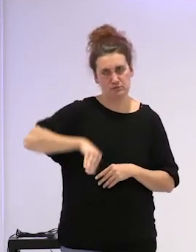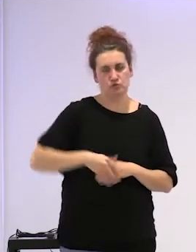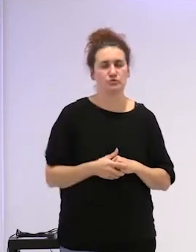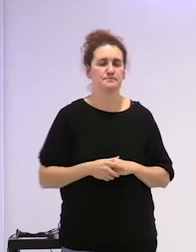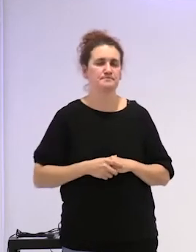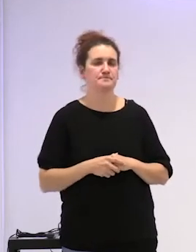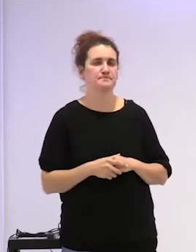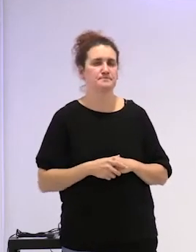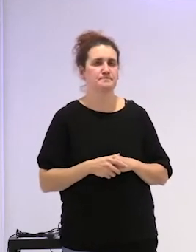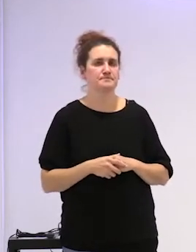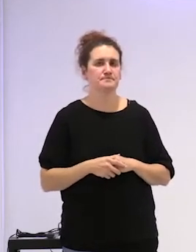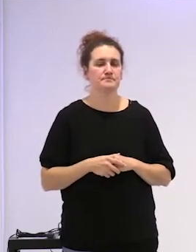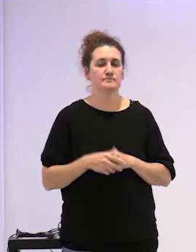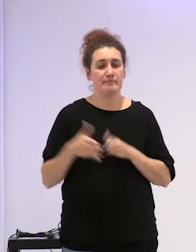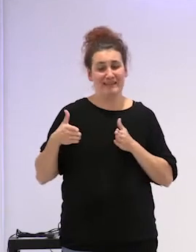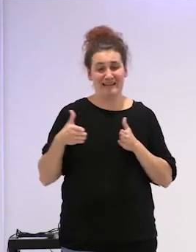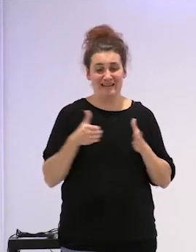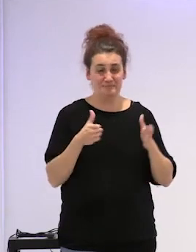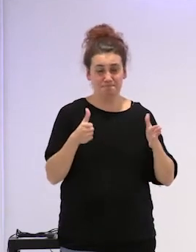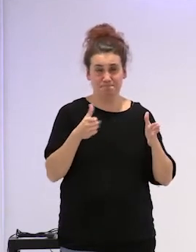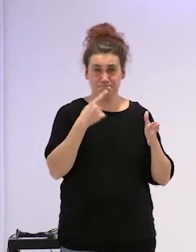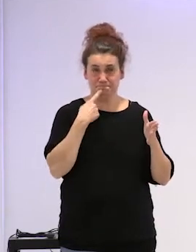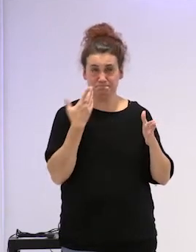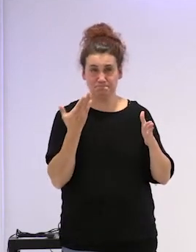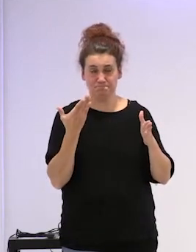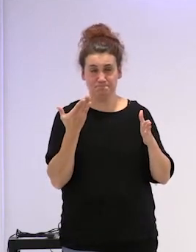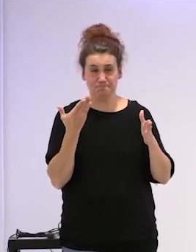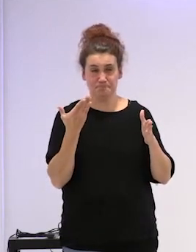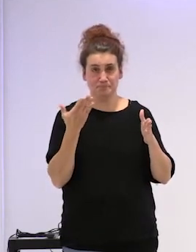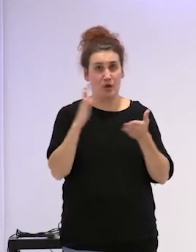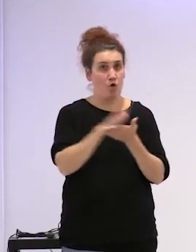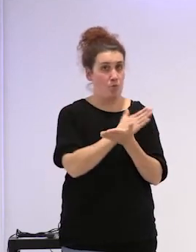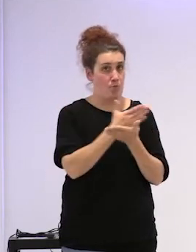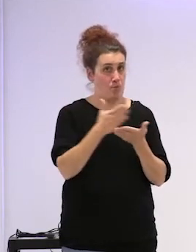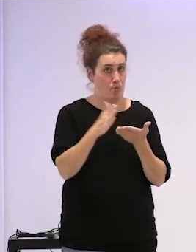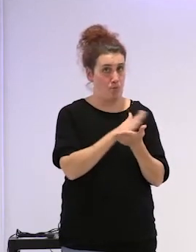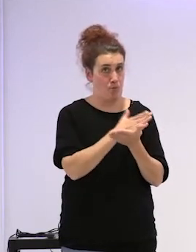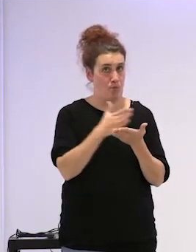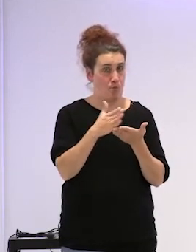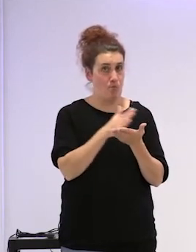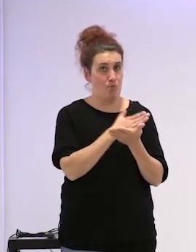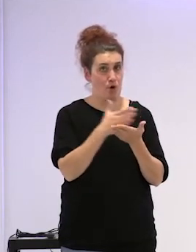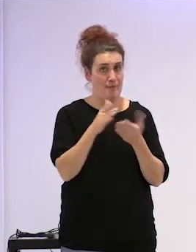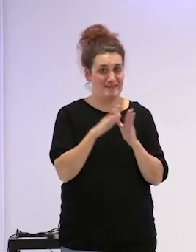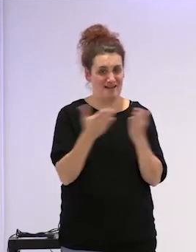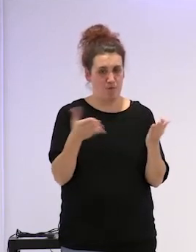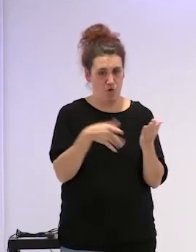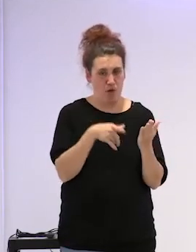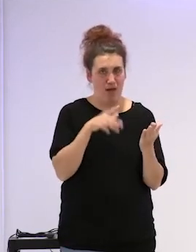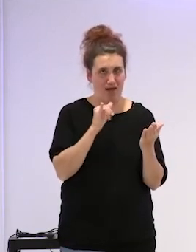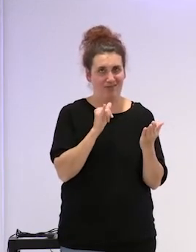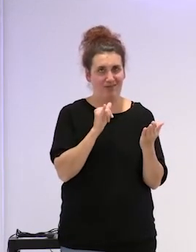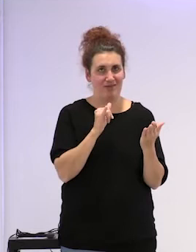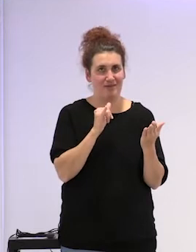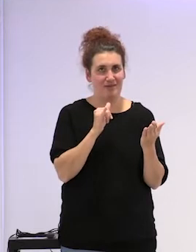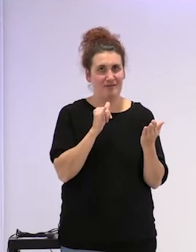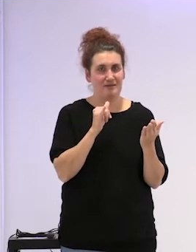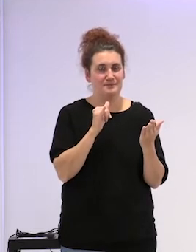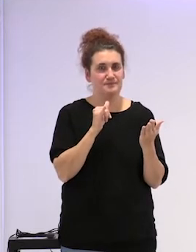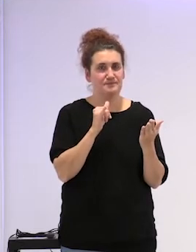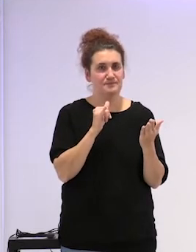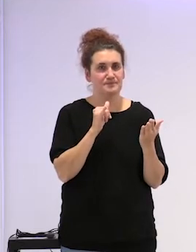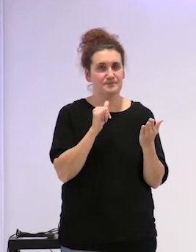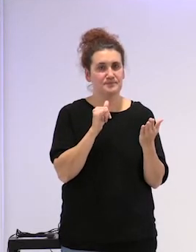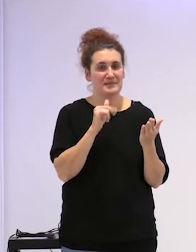el hilo conductor que se exponen de los poemas que se exponen en el libro está trazado